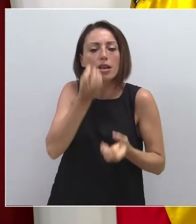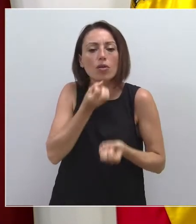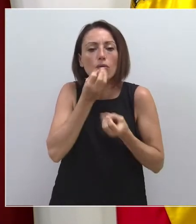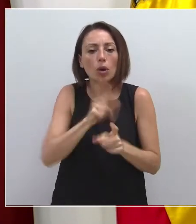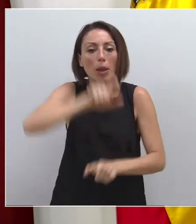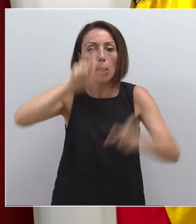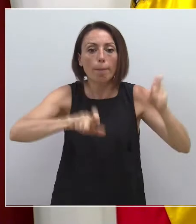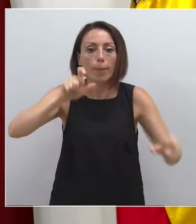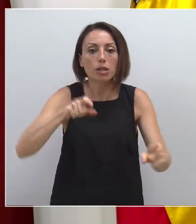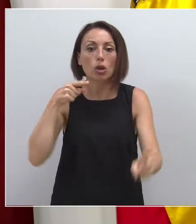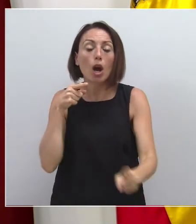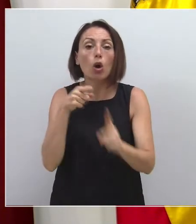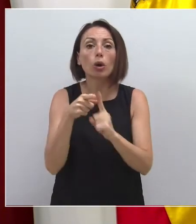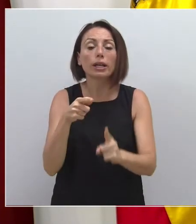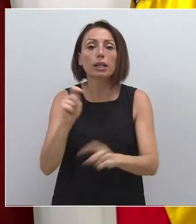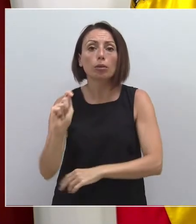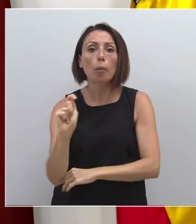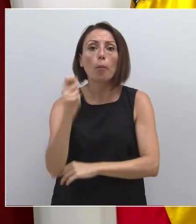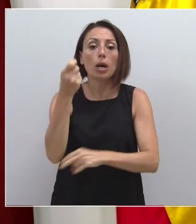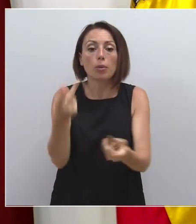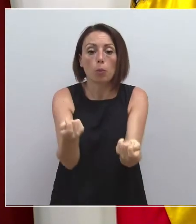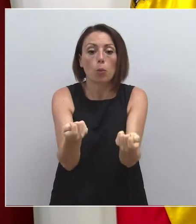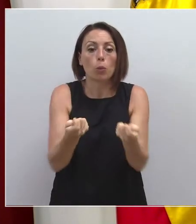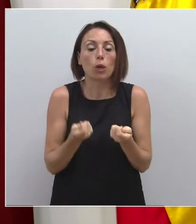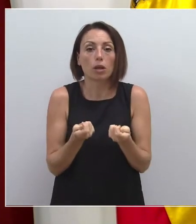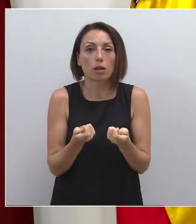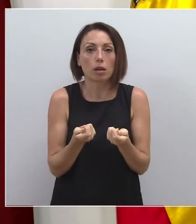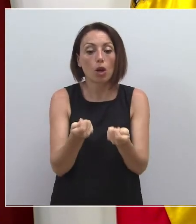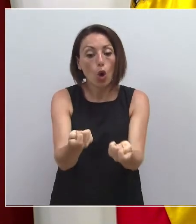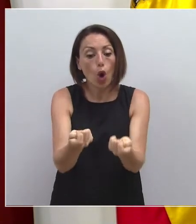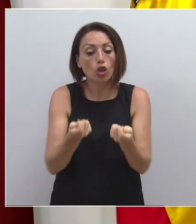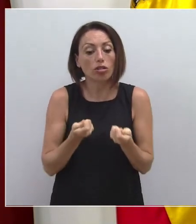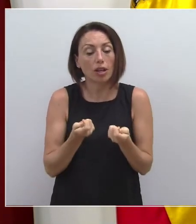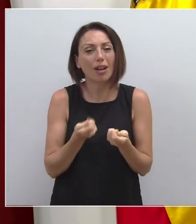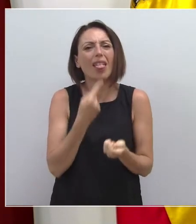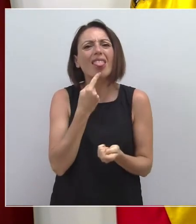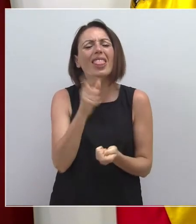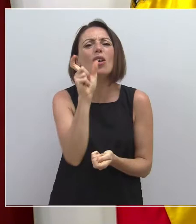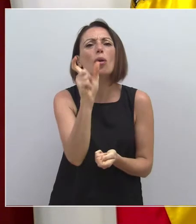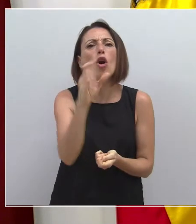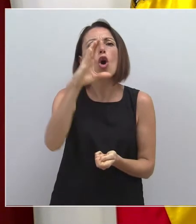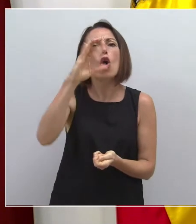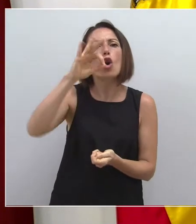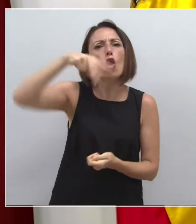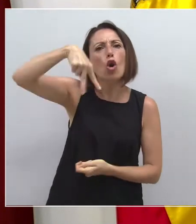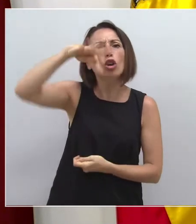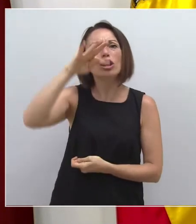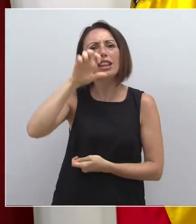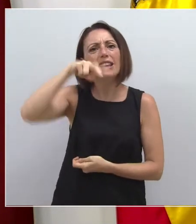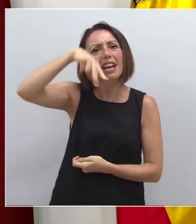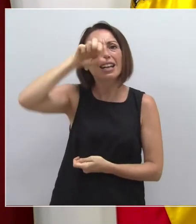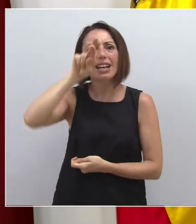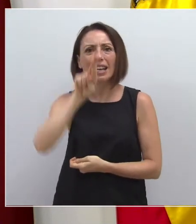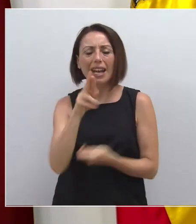la ciudadanía para lograr contener. Contener. Y digo contener porque, de alguna manera, tendremos que